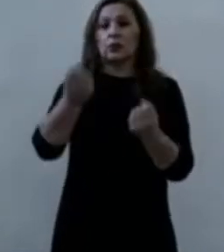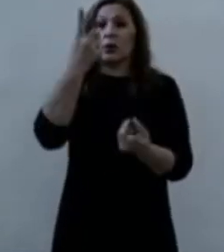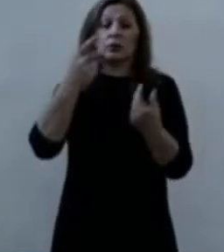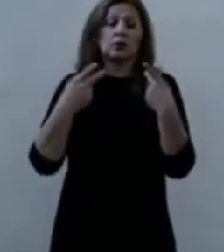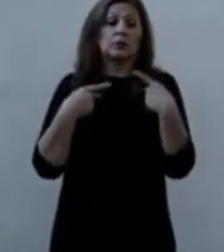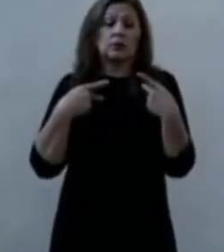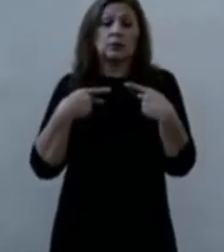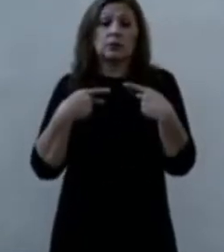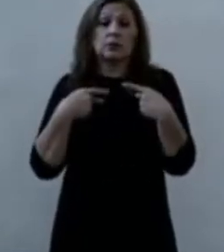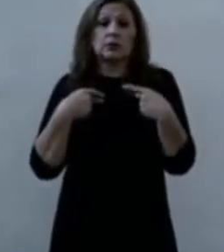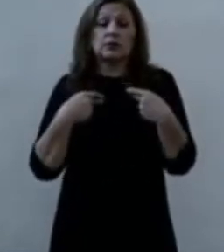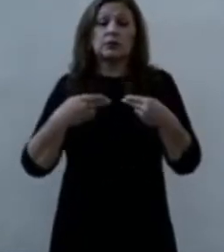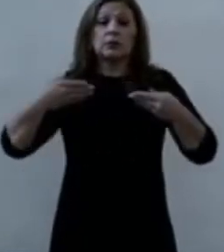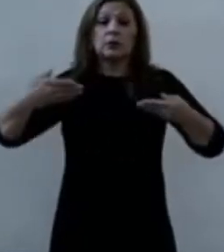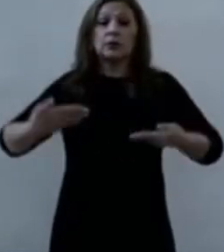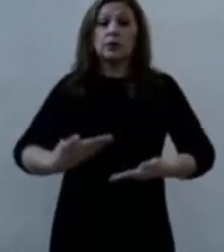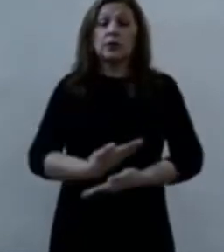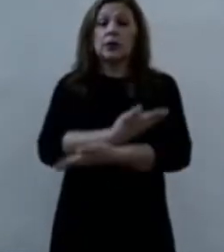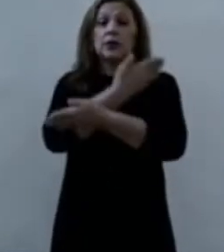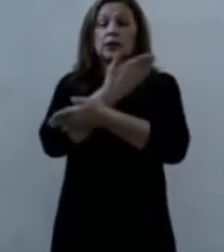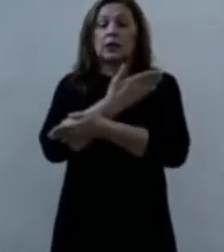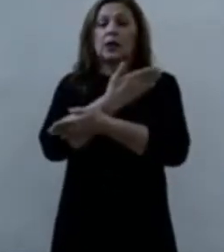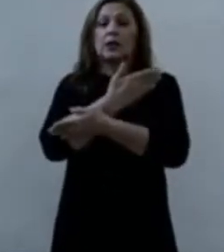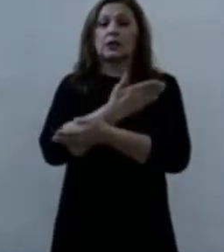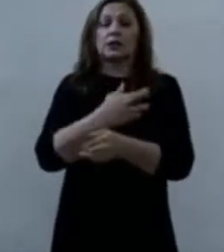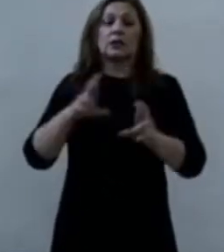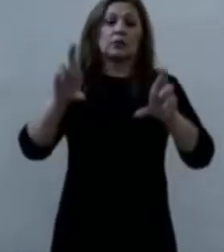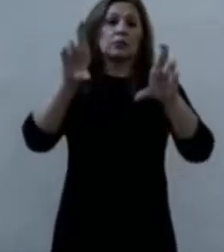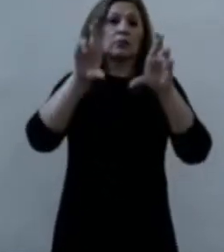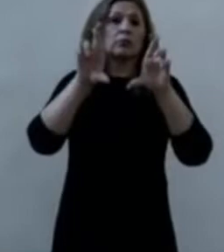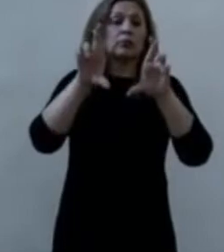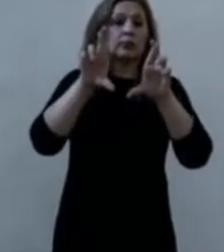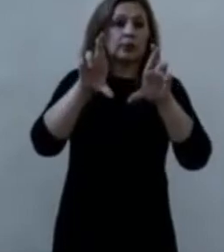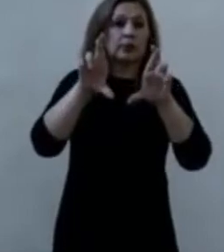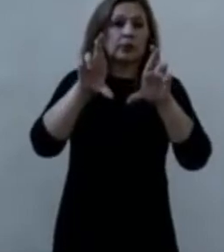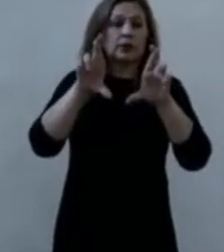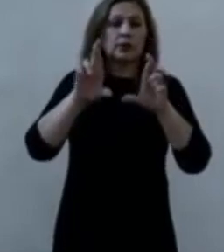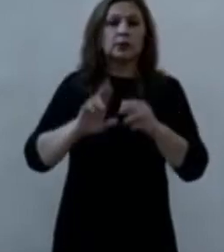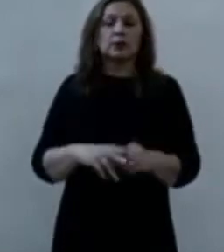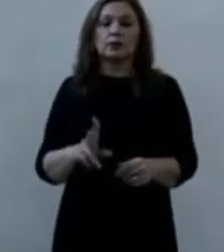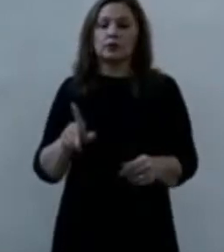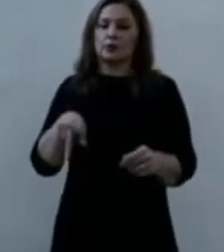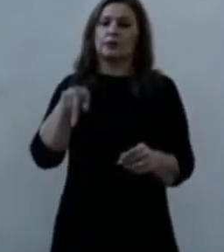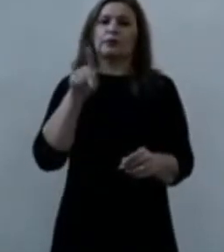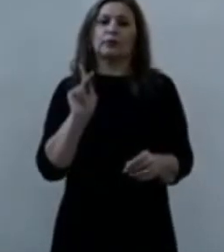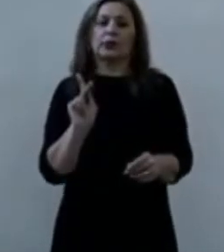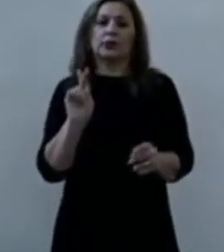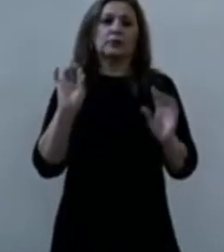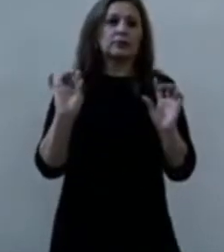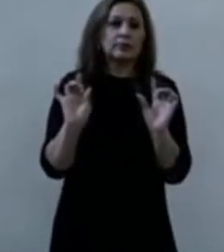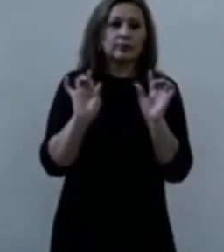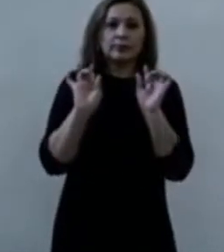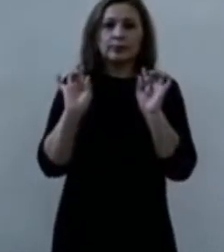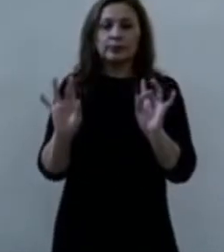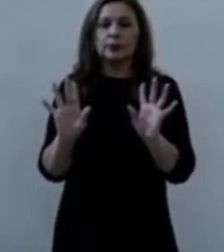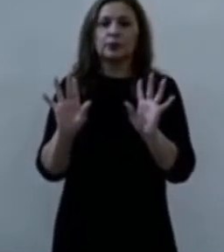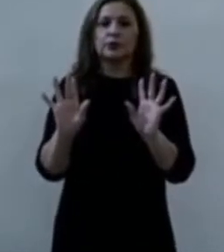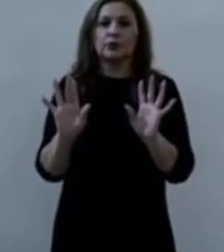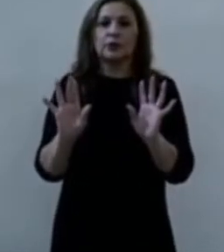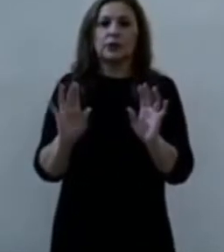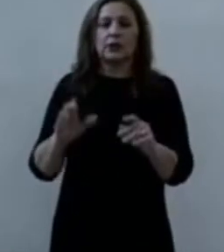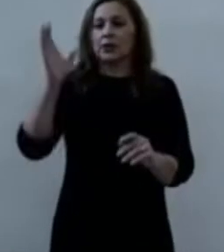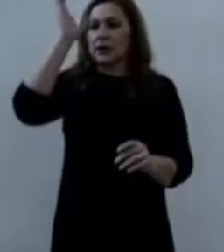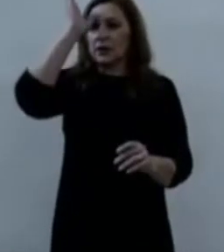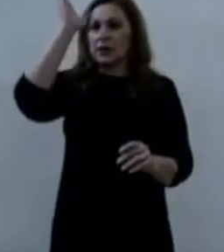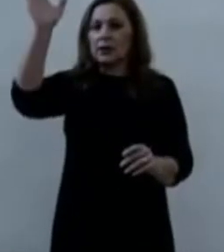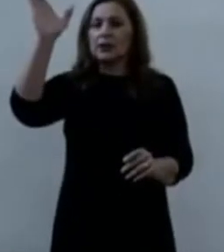en medio de la riqueza y sin embargo, Cristo nuestro